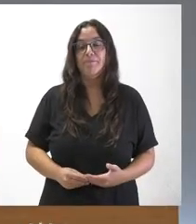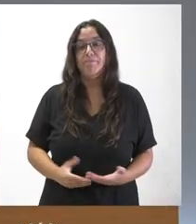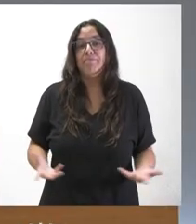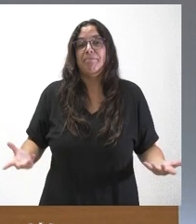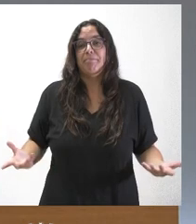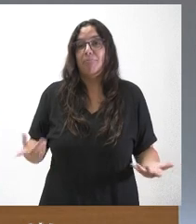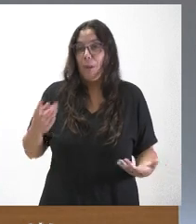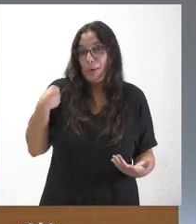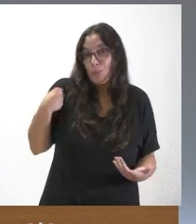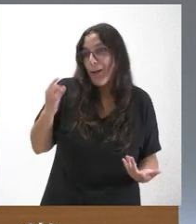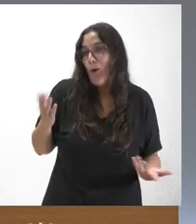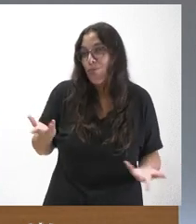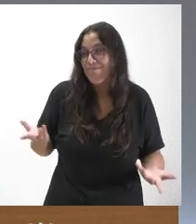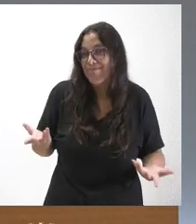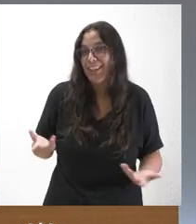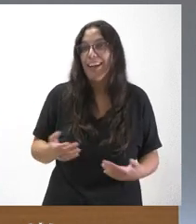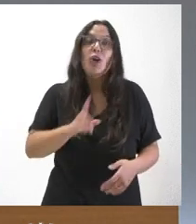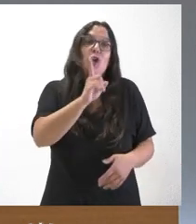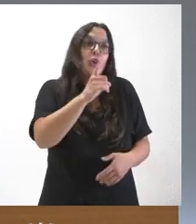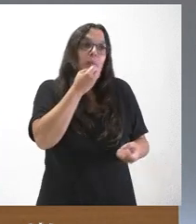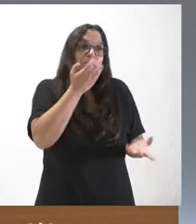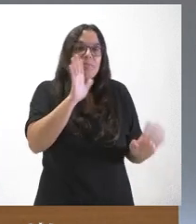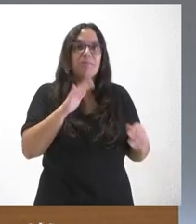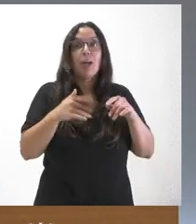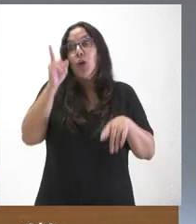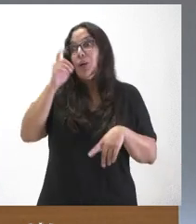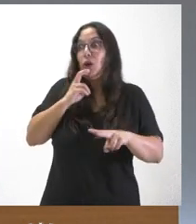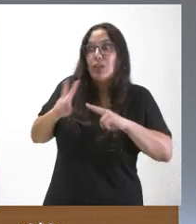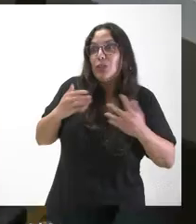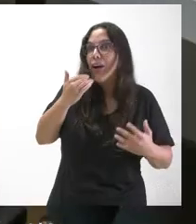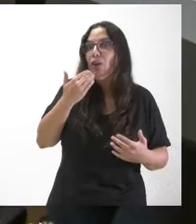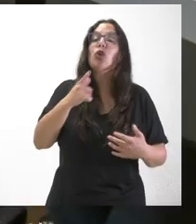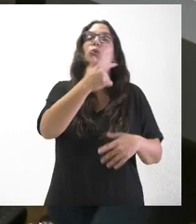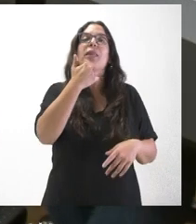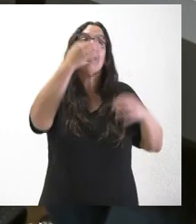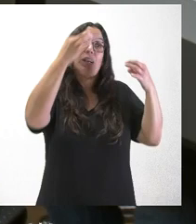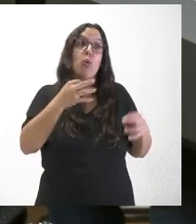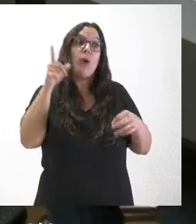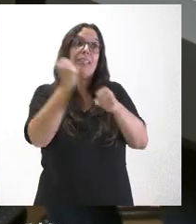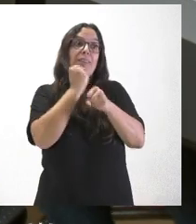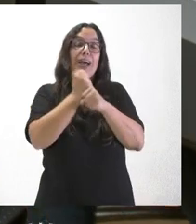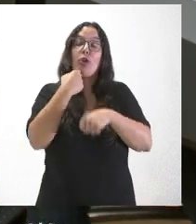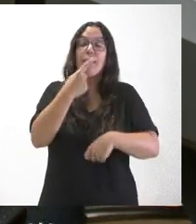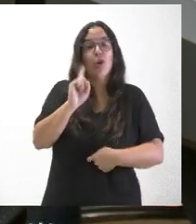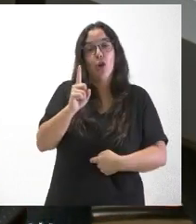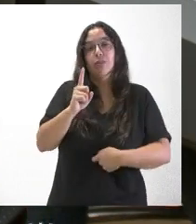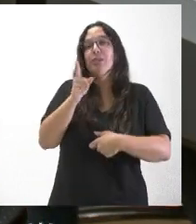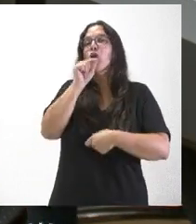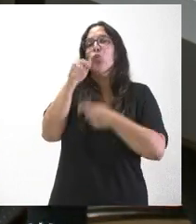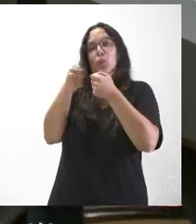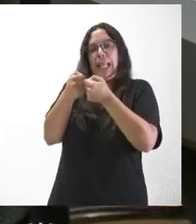¿Es una pregunta o es una...? Ah, vale, vale. No, no, es que no sé si tengo que contestar. Que como ha dicho que seguro que estaba trabajando, yo le digo que estaba tuiteando.